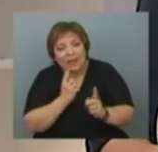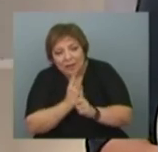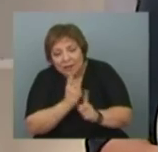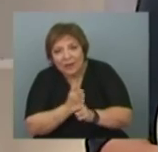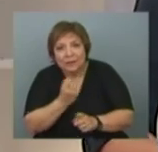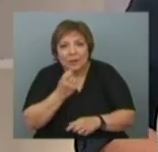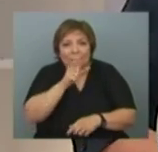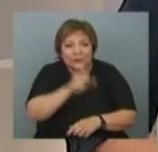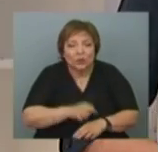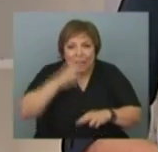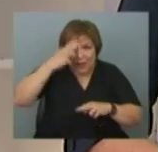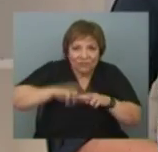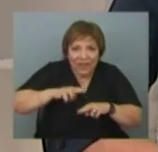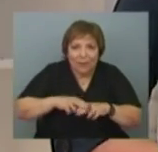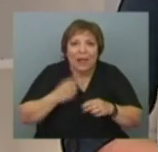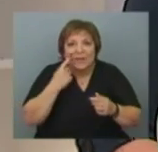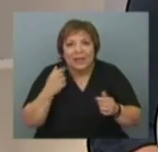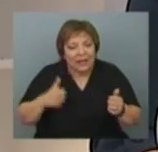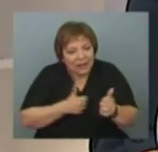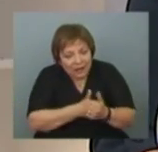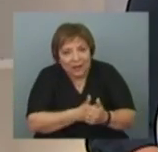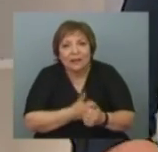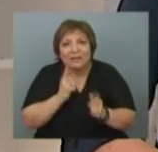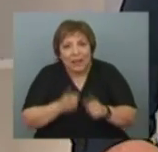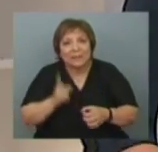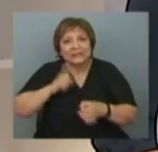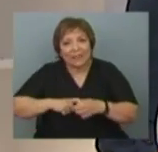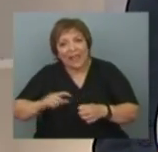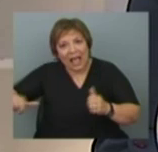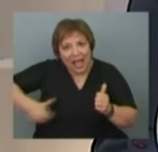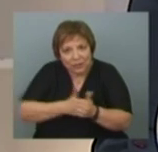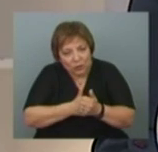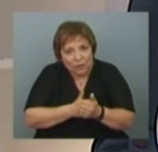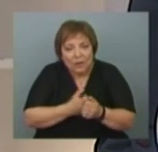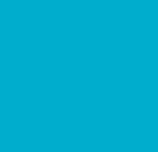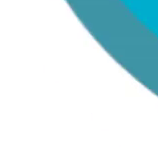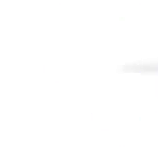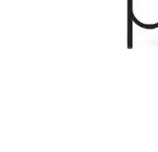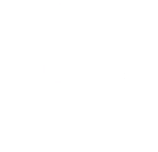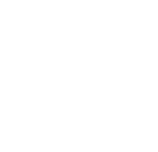la persona está enferma, para ver desde también el movimiento sindical con qué red contamos.